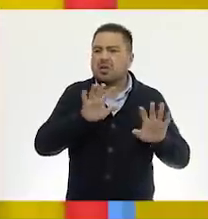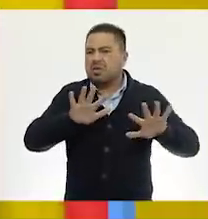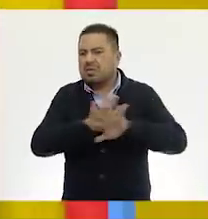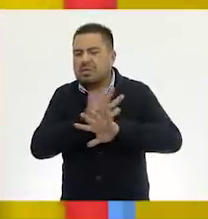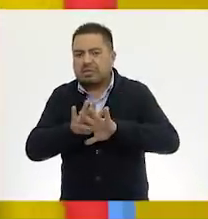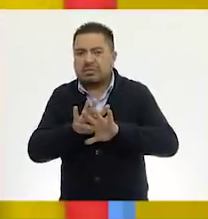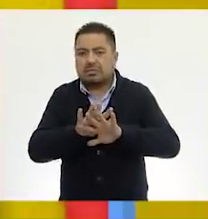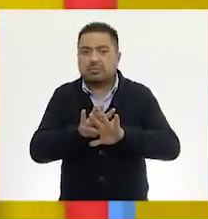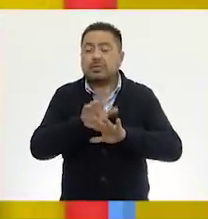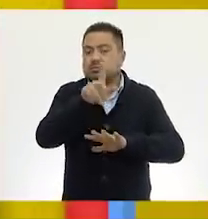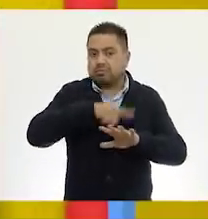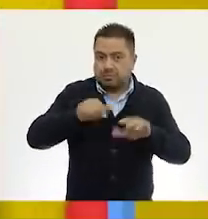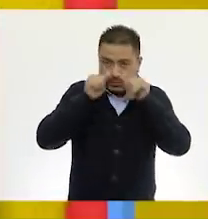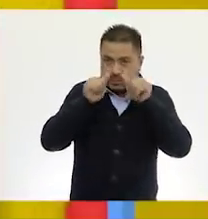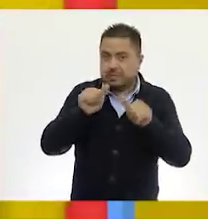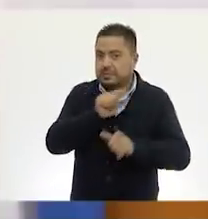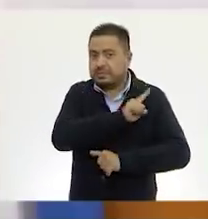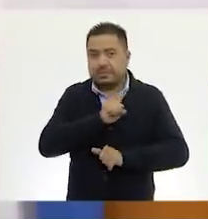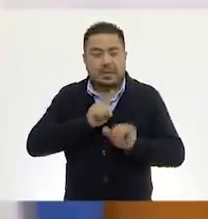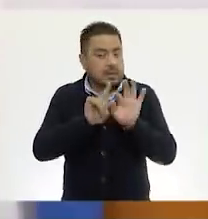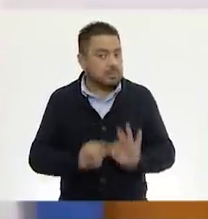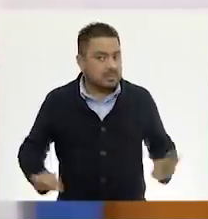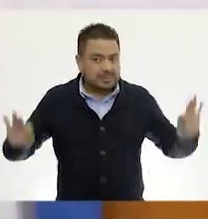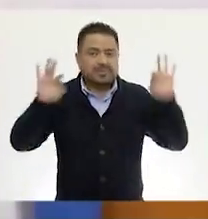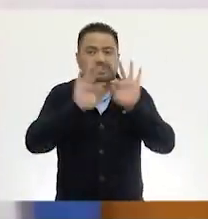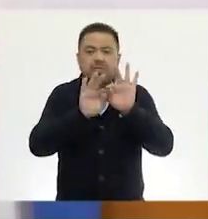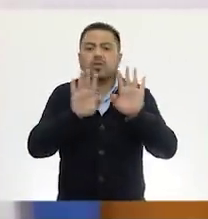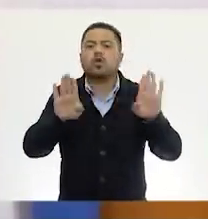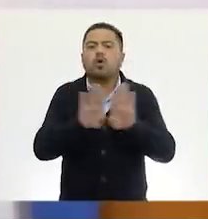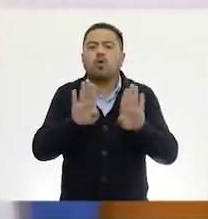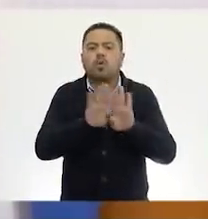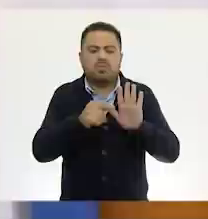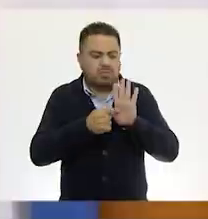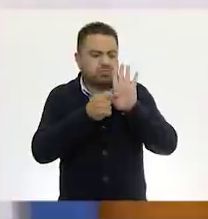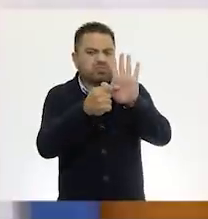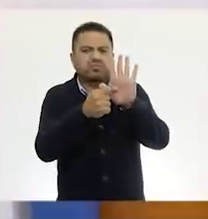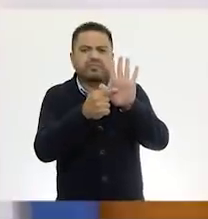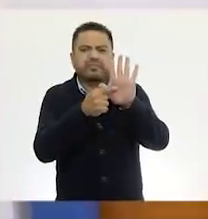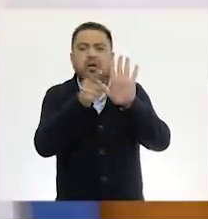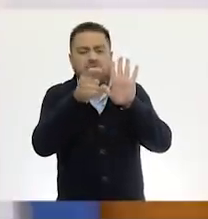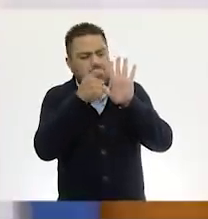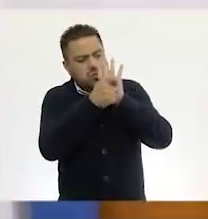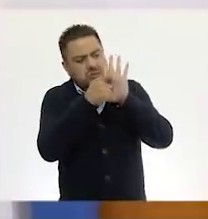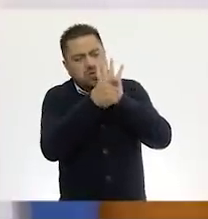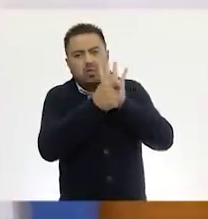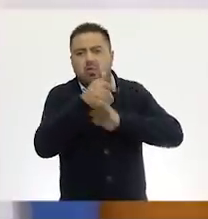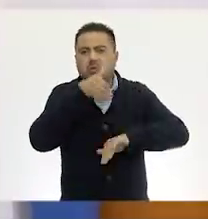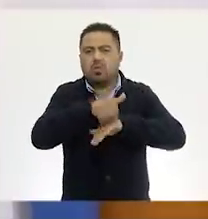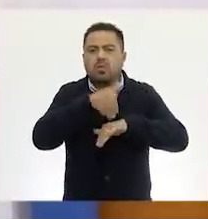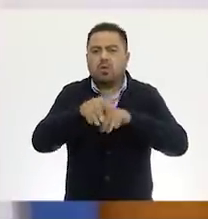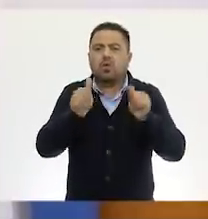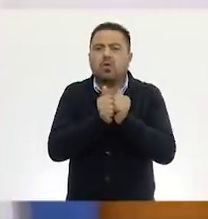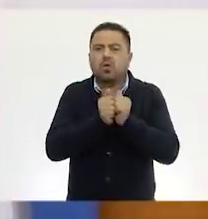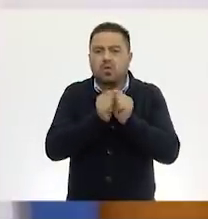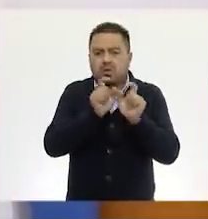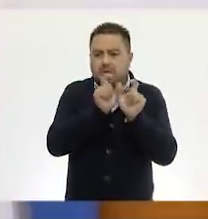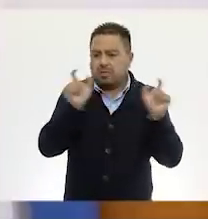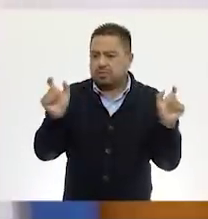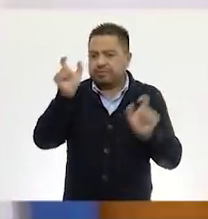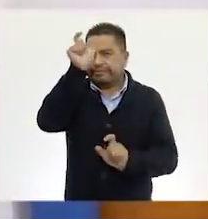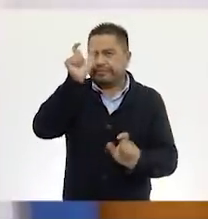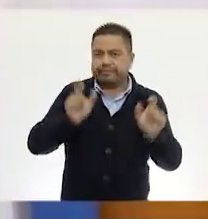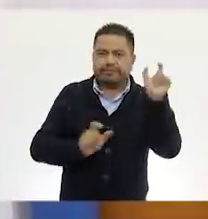sí, es muy importante. Pongan mucha atención, niñas y niños. Entonces, ¿cómo representamos o cómo escribimos los números basándonos en la descomposición